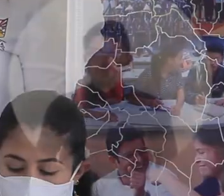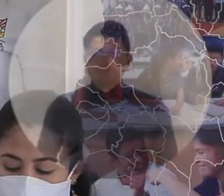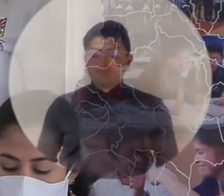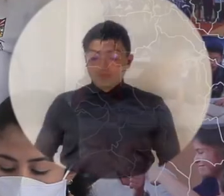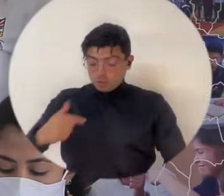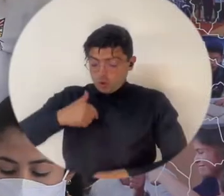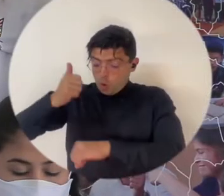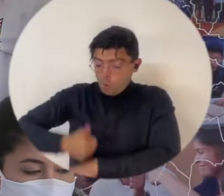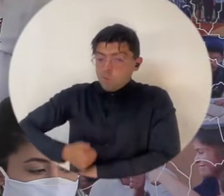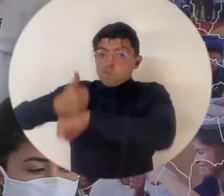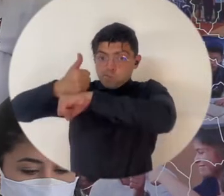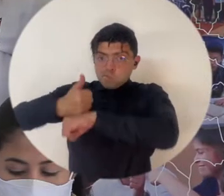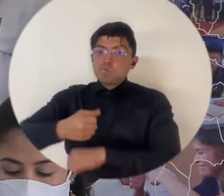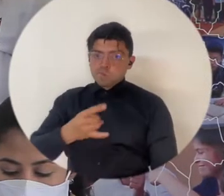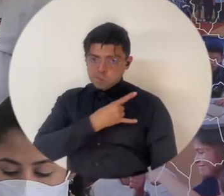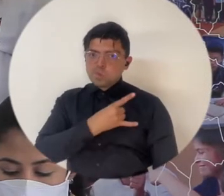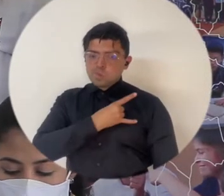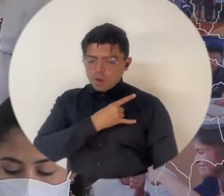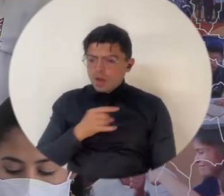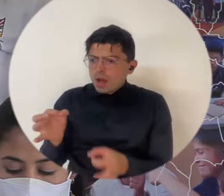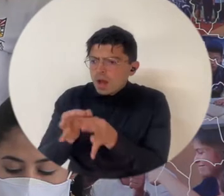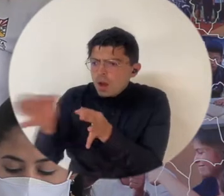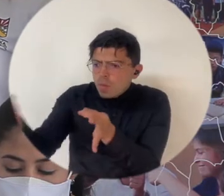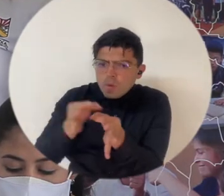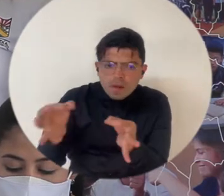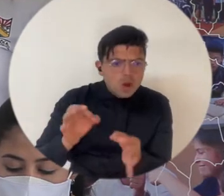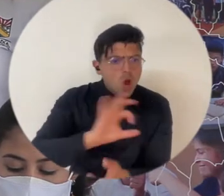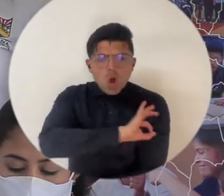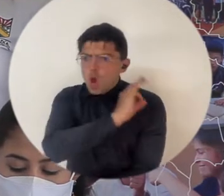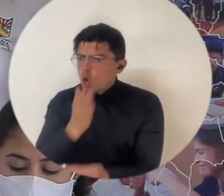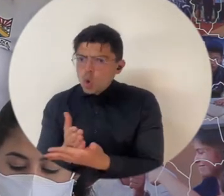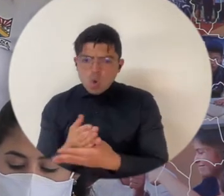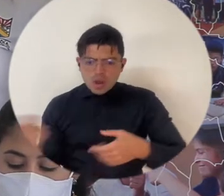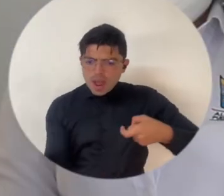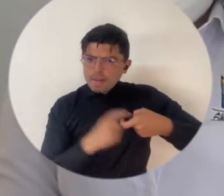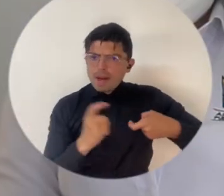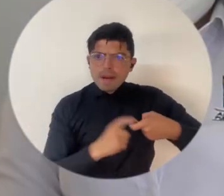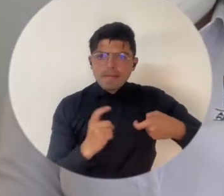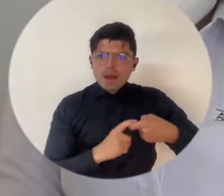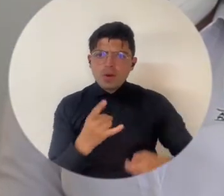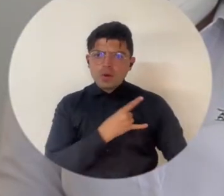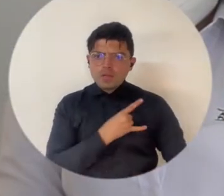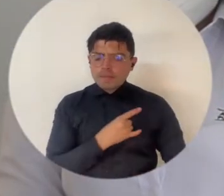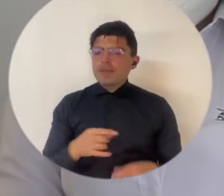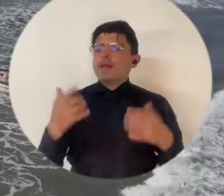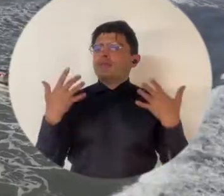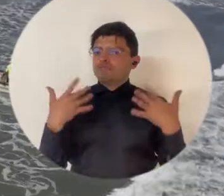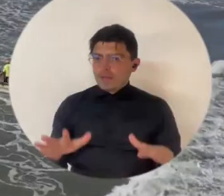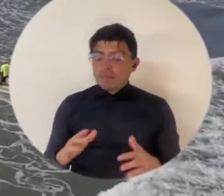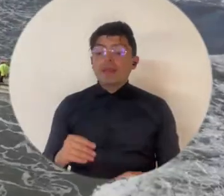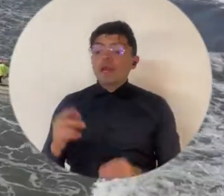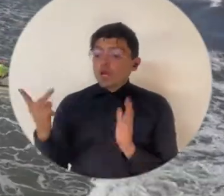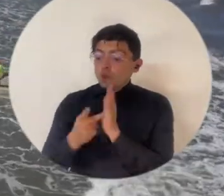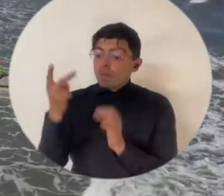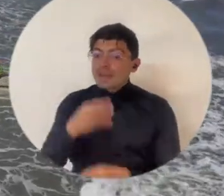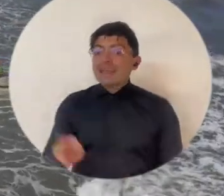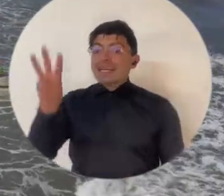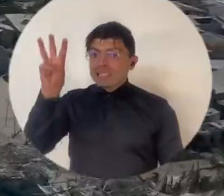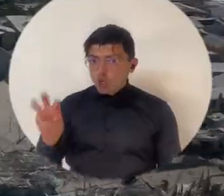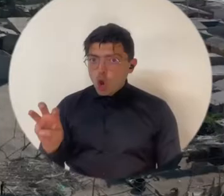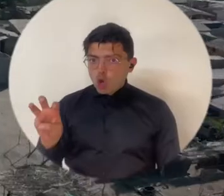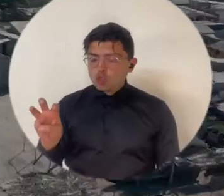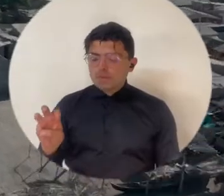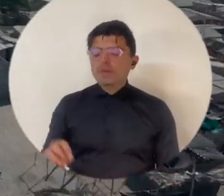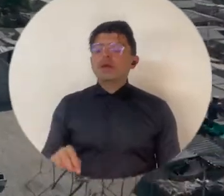Cuando yo llegué a la dirección de la universidad, había municipios que nunca habían admitido una estudiante a medicina. Y la tendencia era que en el año 2018 solo cuatro